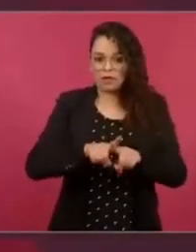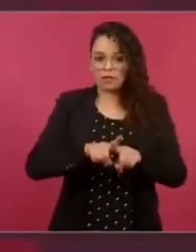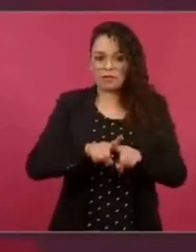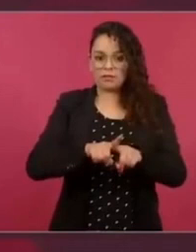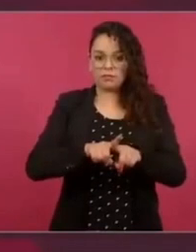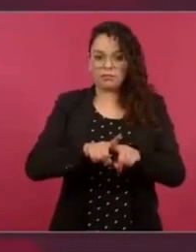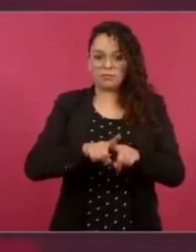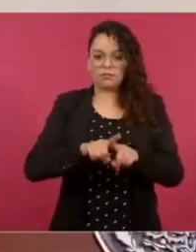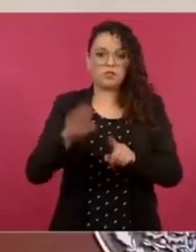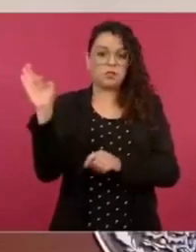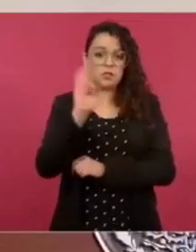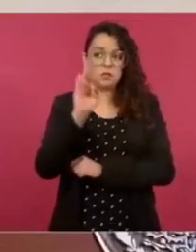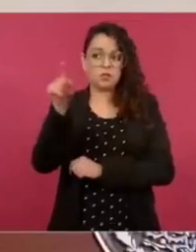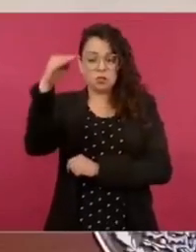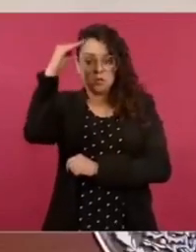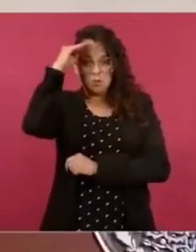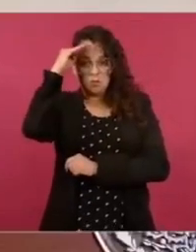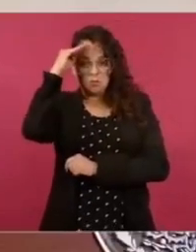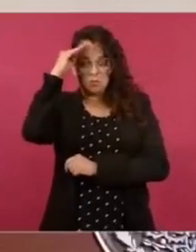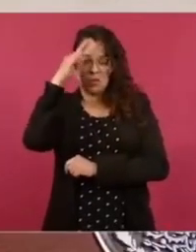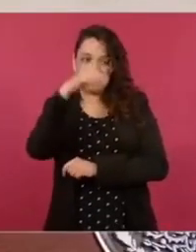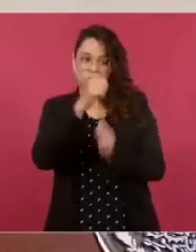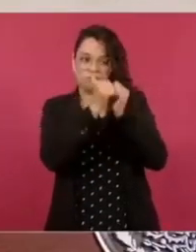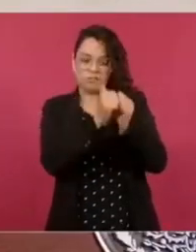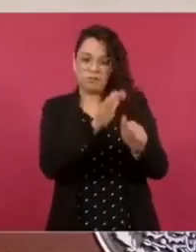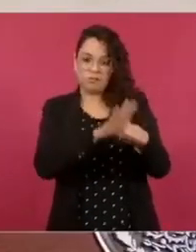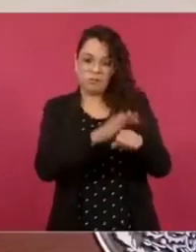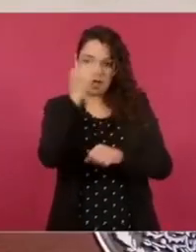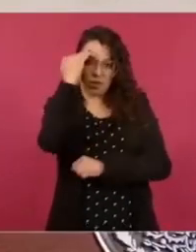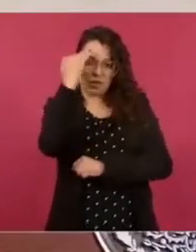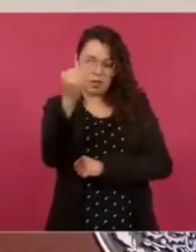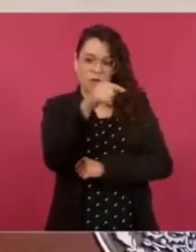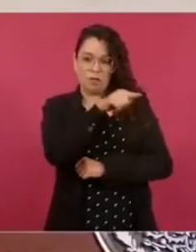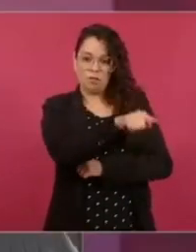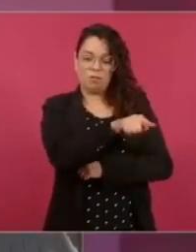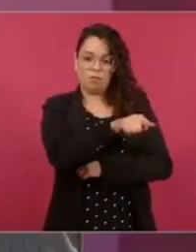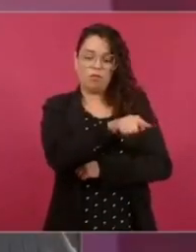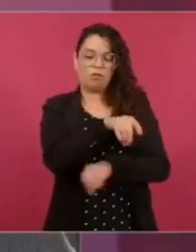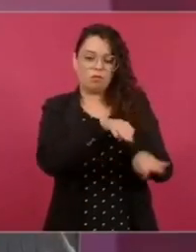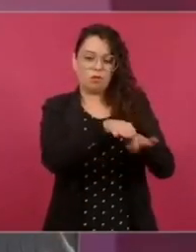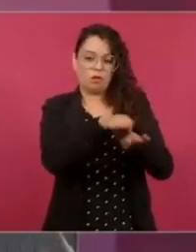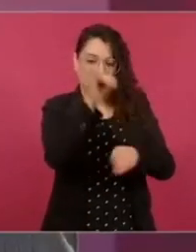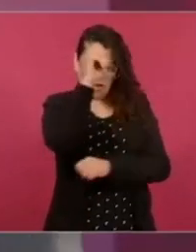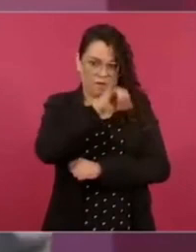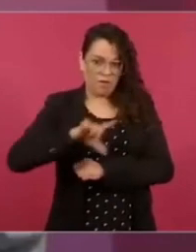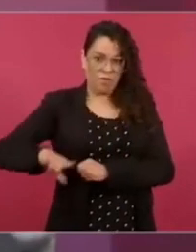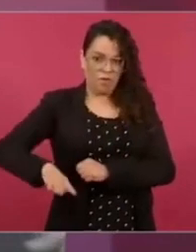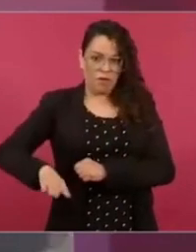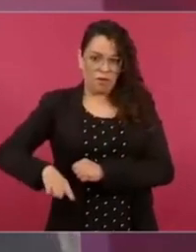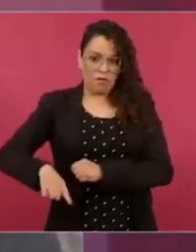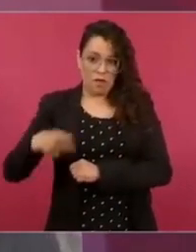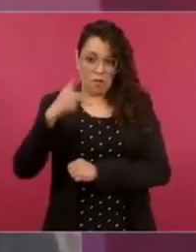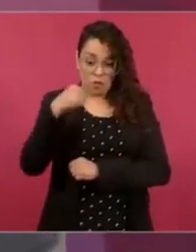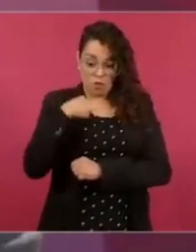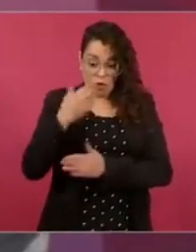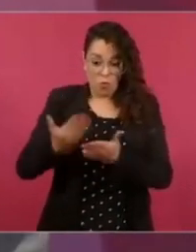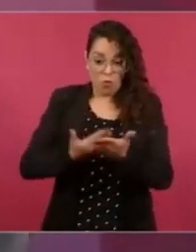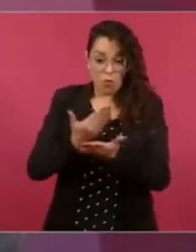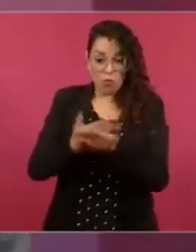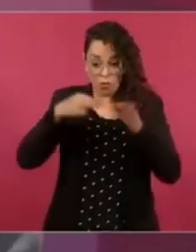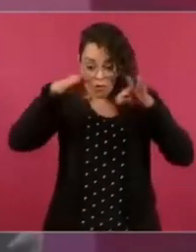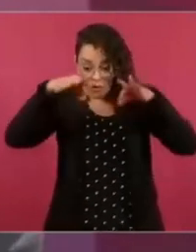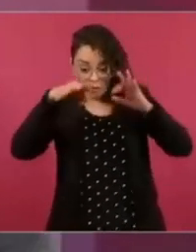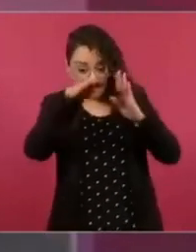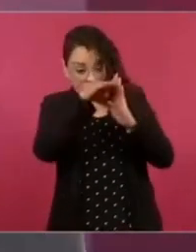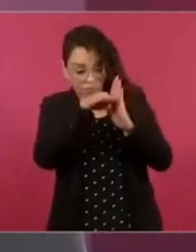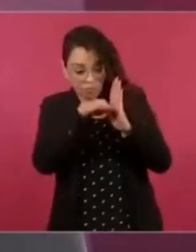más tiempo, pero en mi reglamento, en mi propuesta establecí